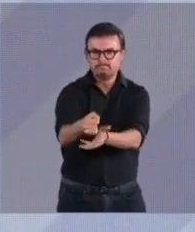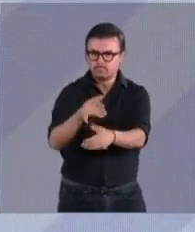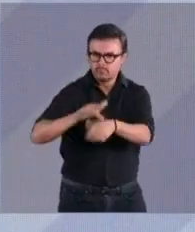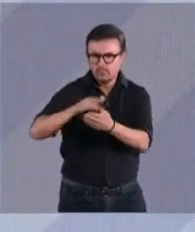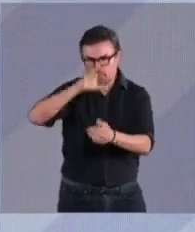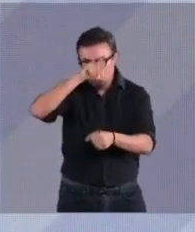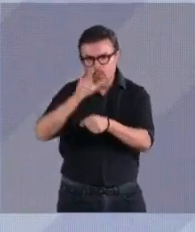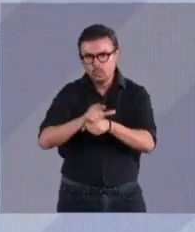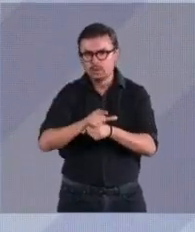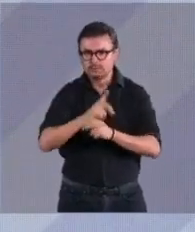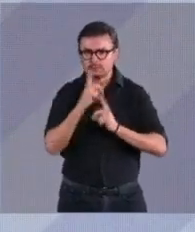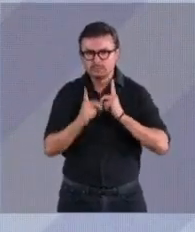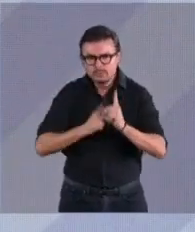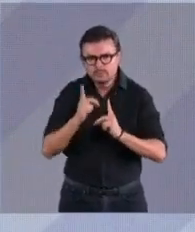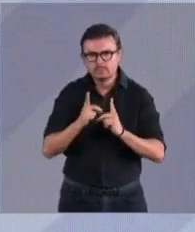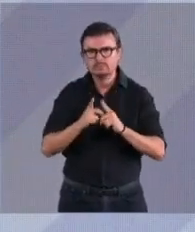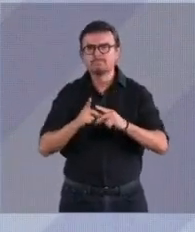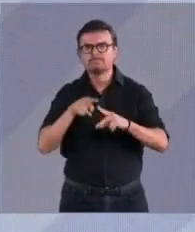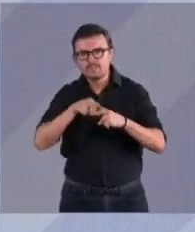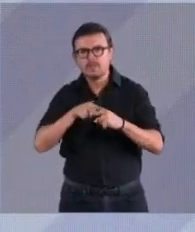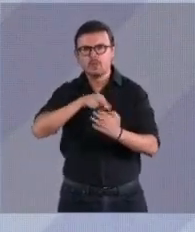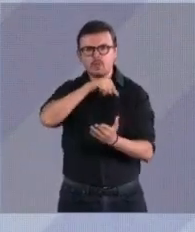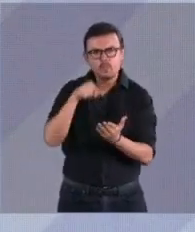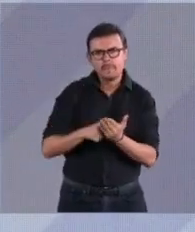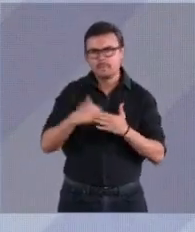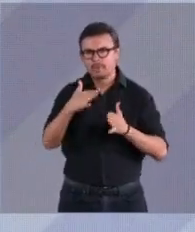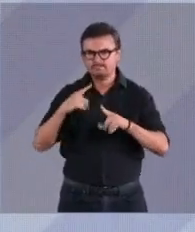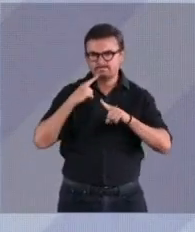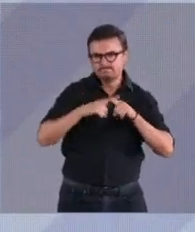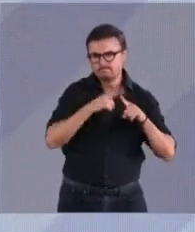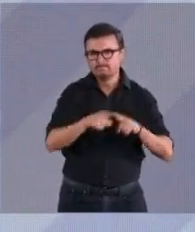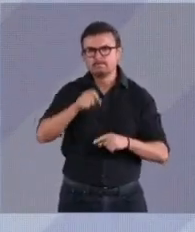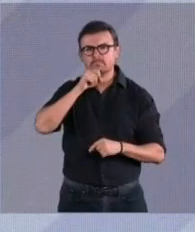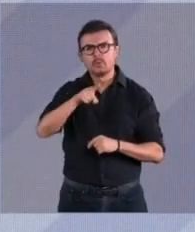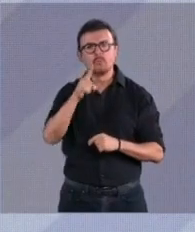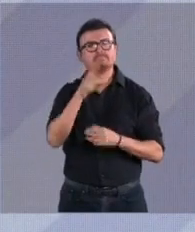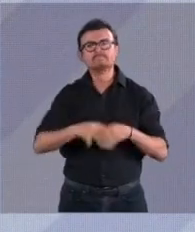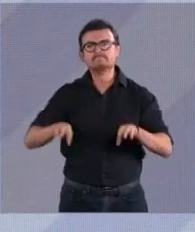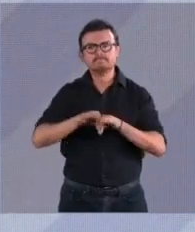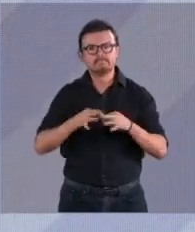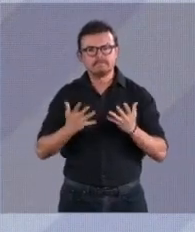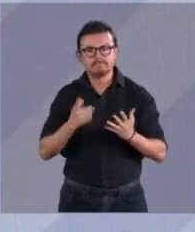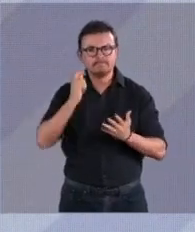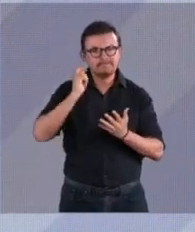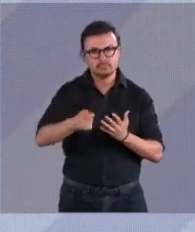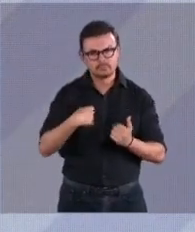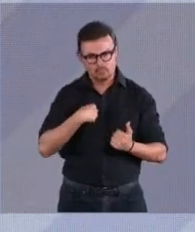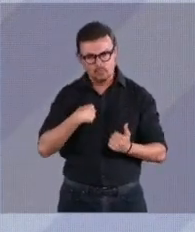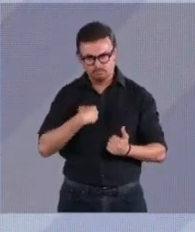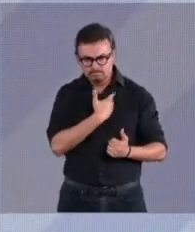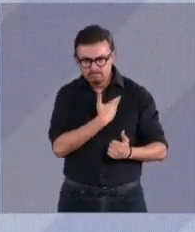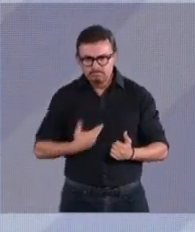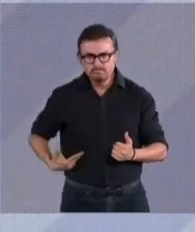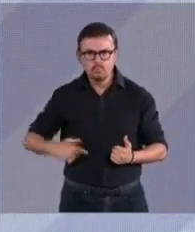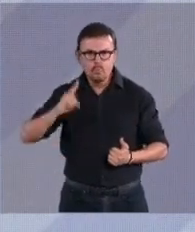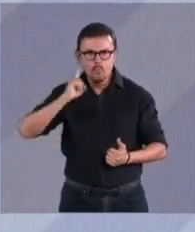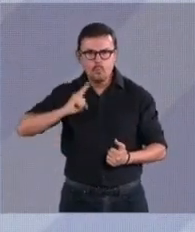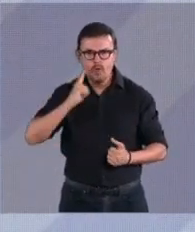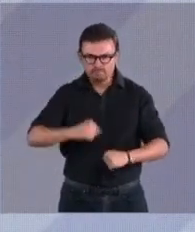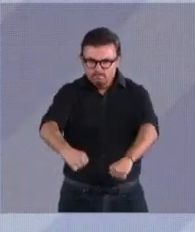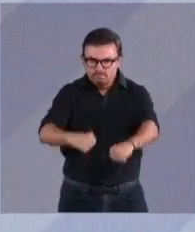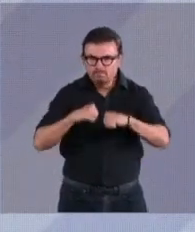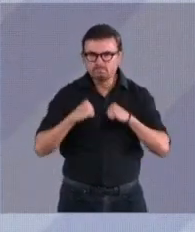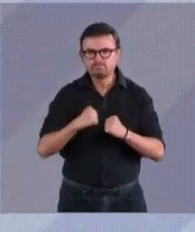deporte y en espacios públicos. Pero sobre todo, tendrán una presidenta con carácter para enfrentar a los